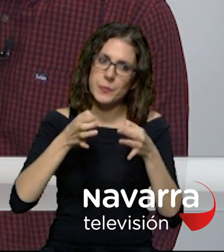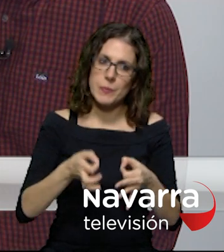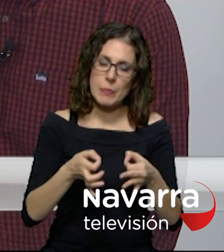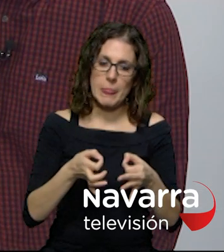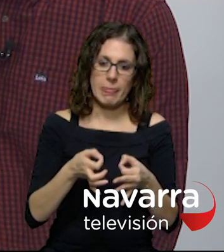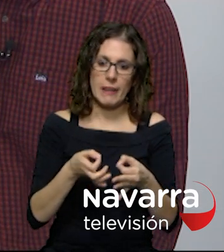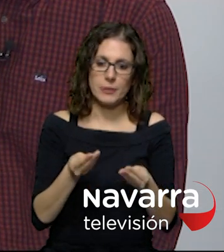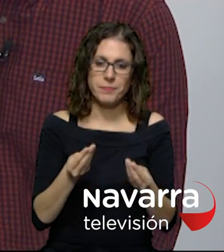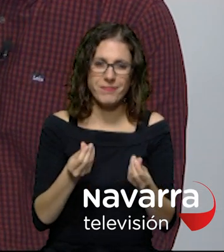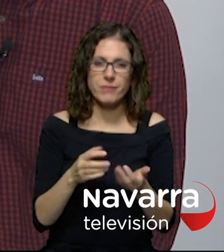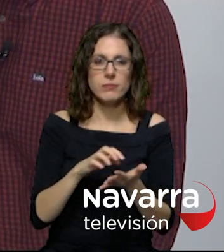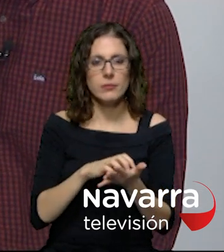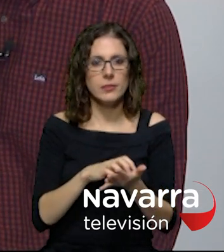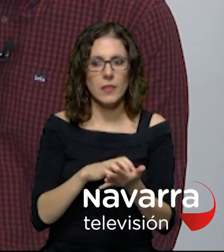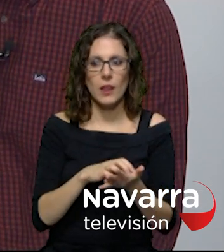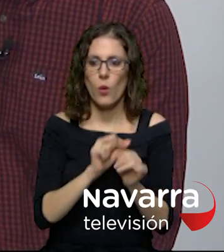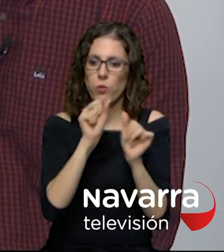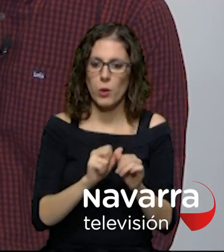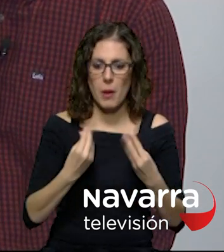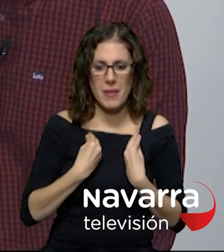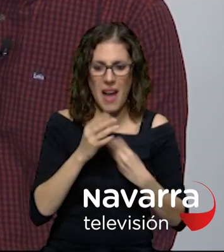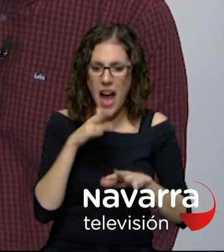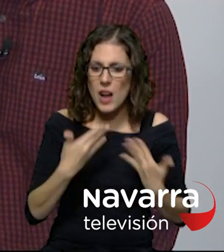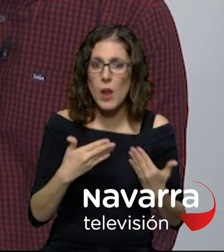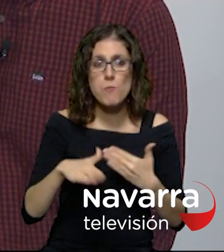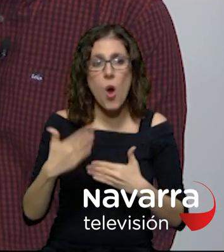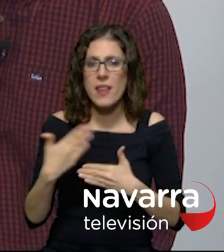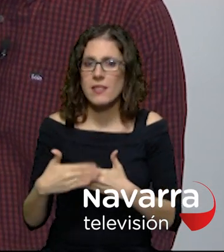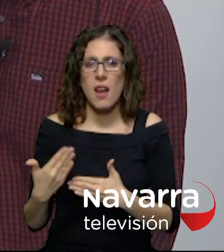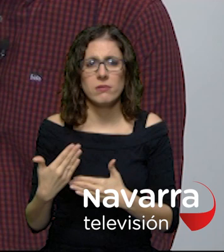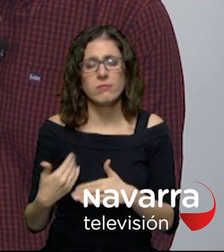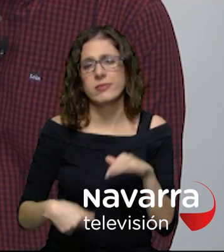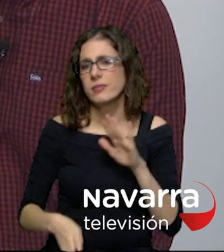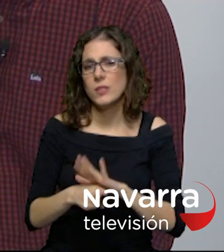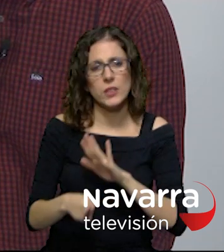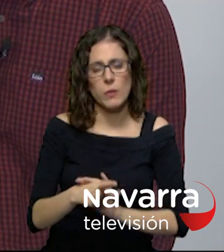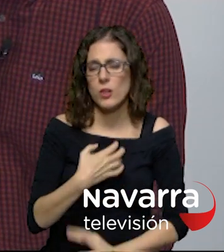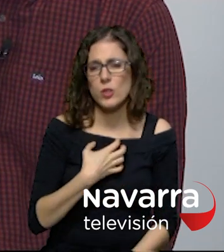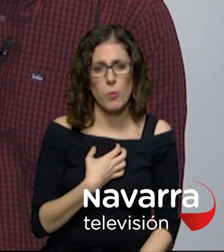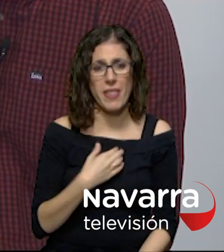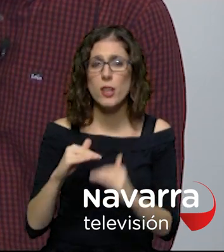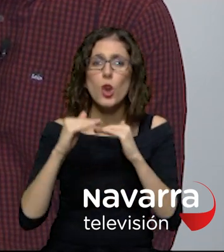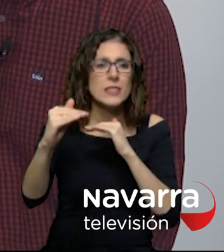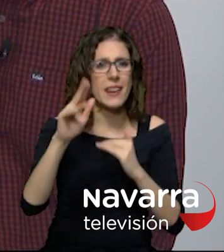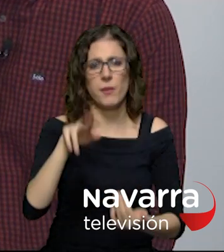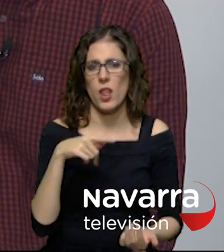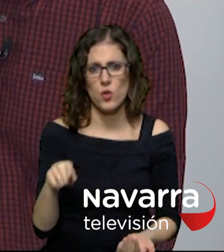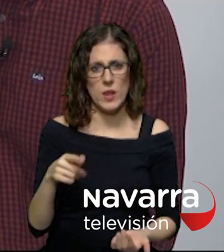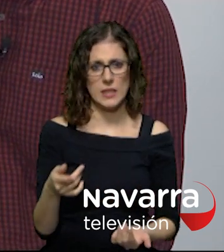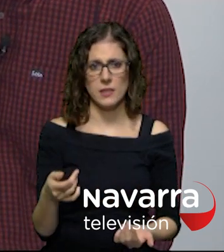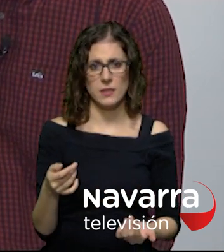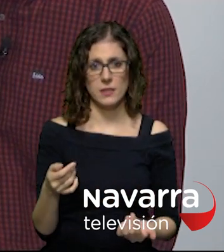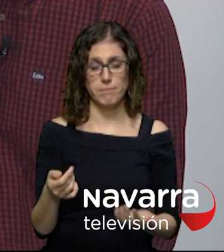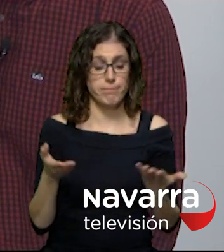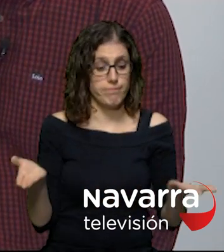en que tenemos de vivir hoy en día moderna no se puede seguir así Y no es sostenible Entonces hace unos años decidimos hacer